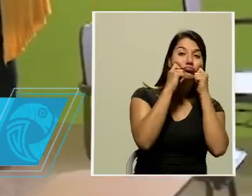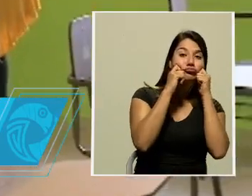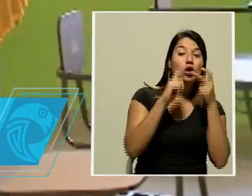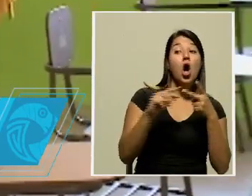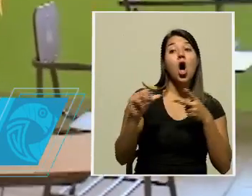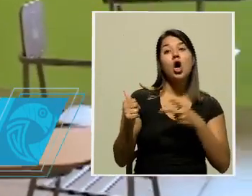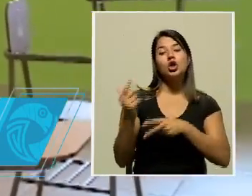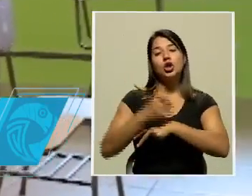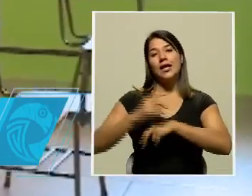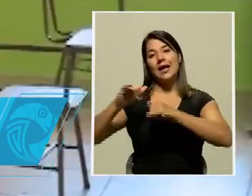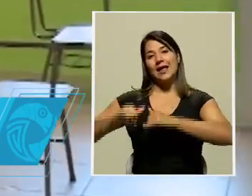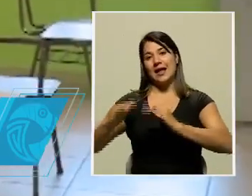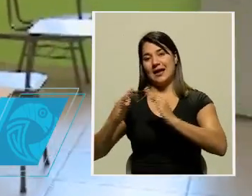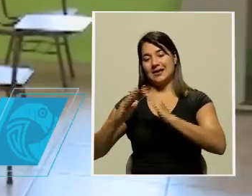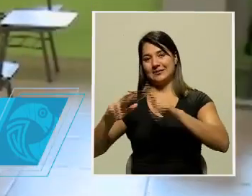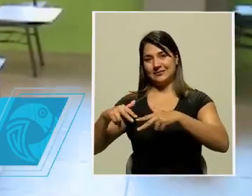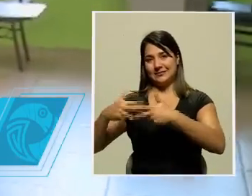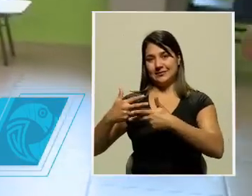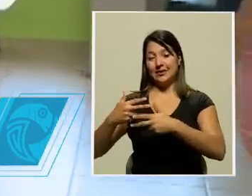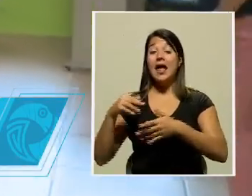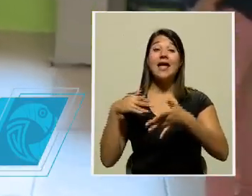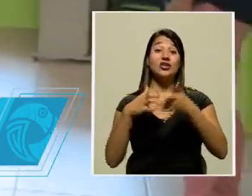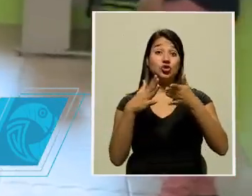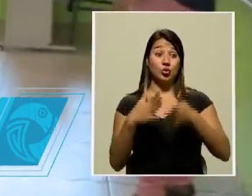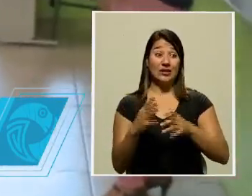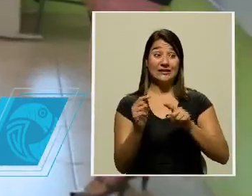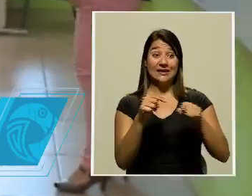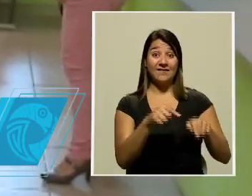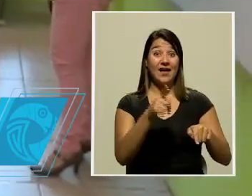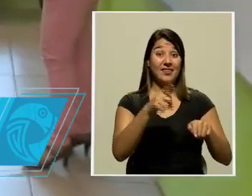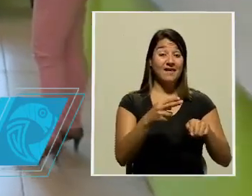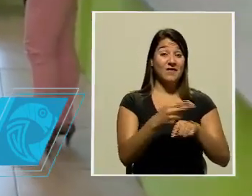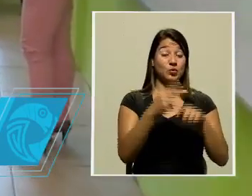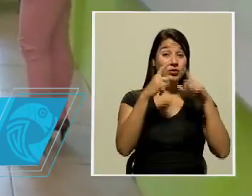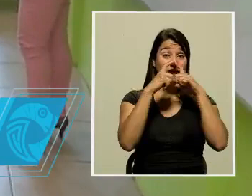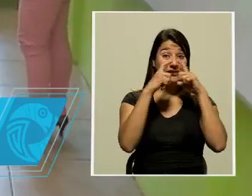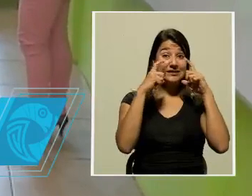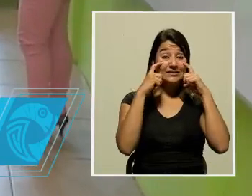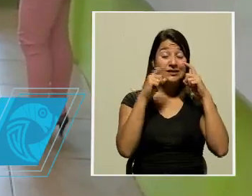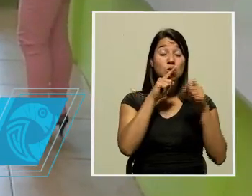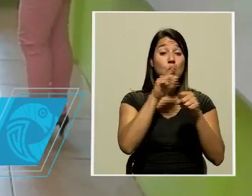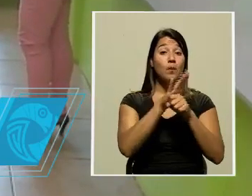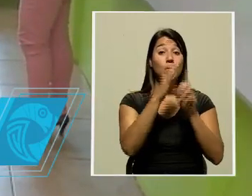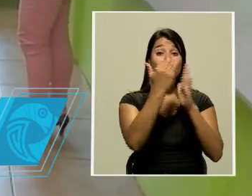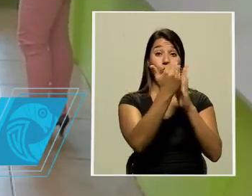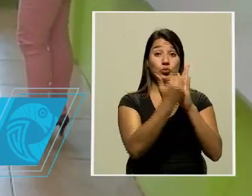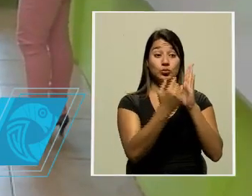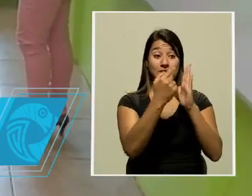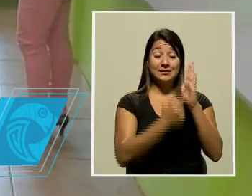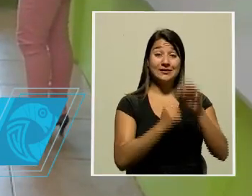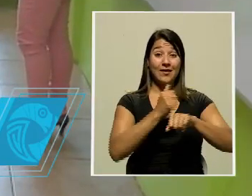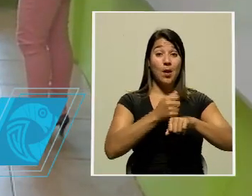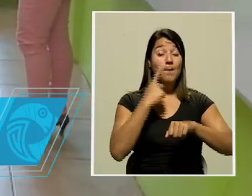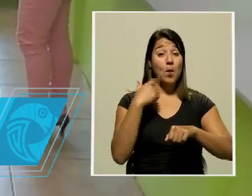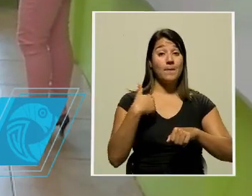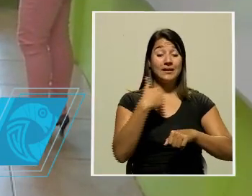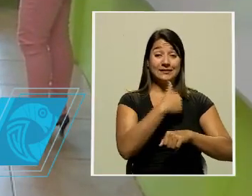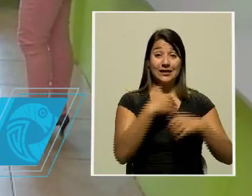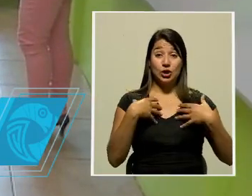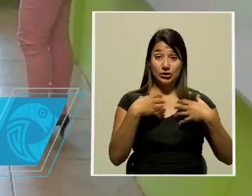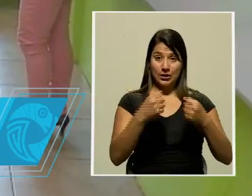cada estudiante tendrá que portar su mascarilla y cumplir con los protocolos establecidos por el Ministerio de Salud, como por ejemplo el